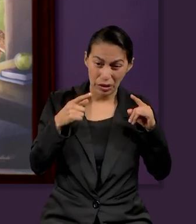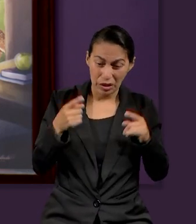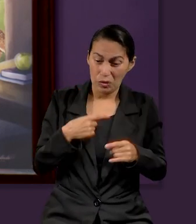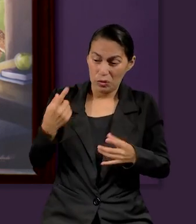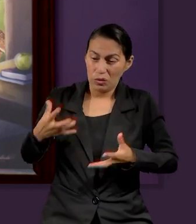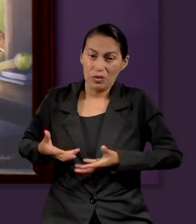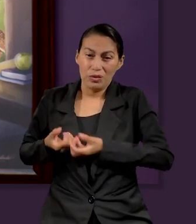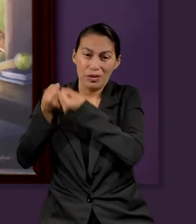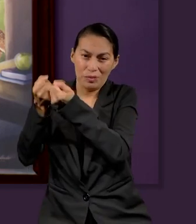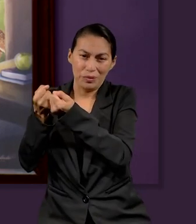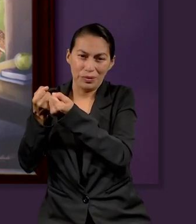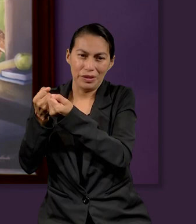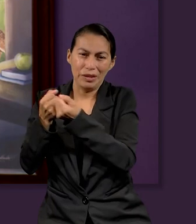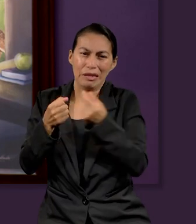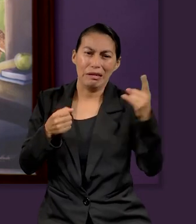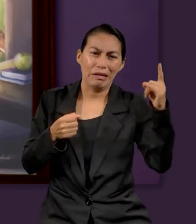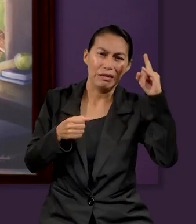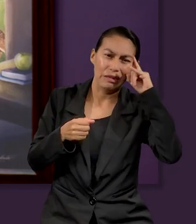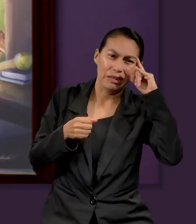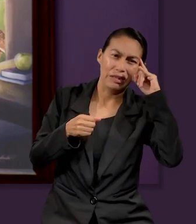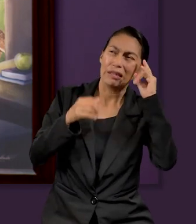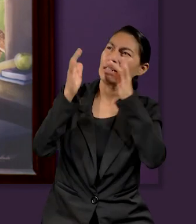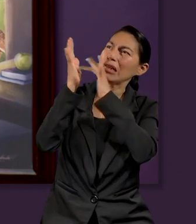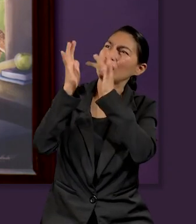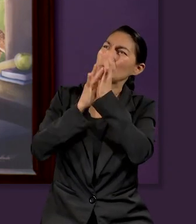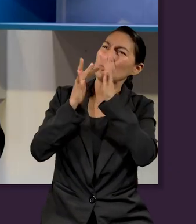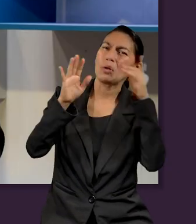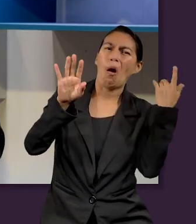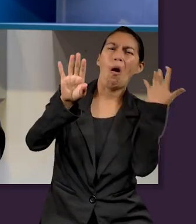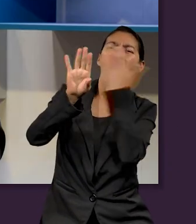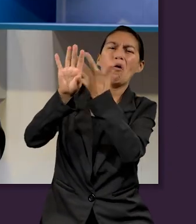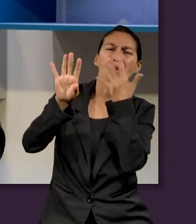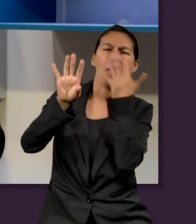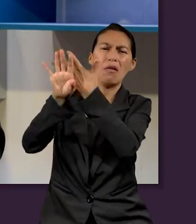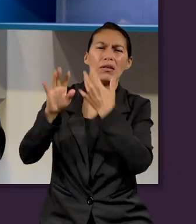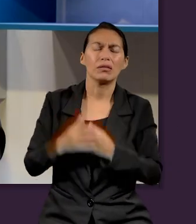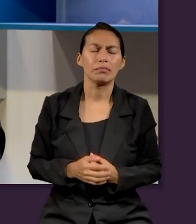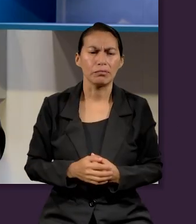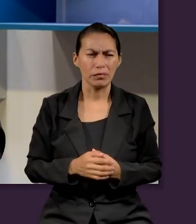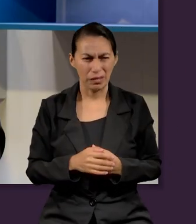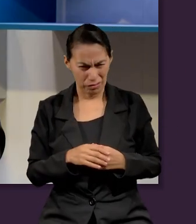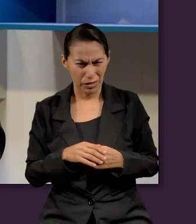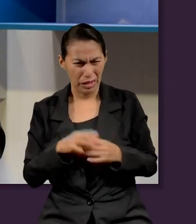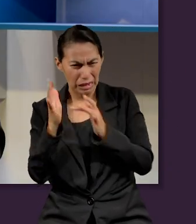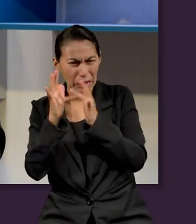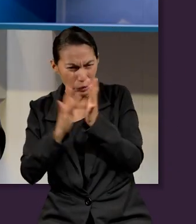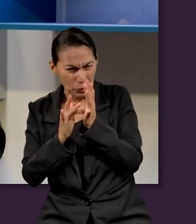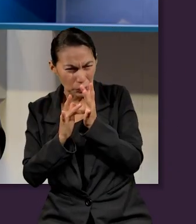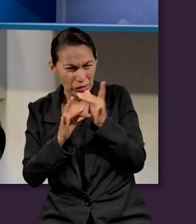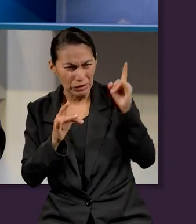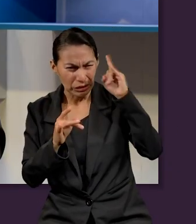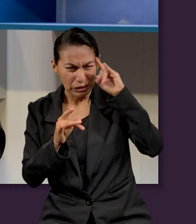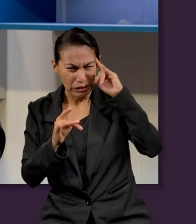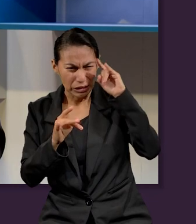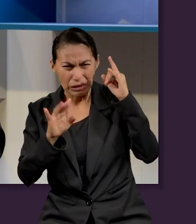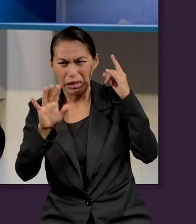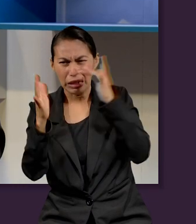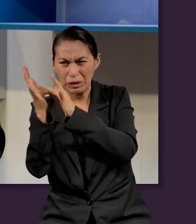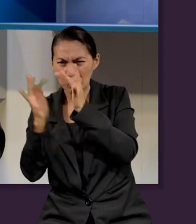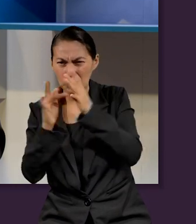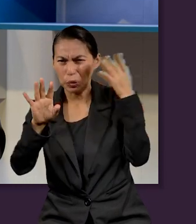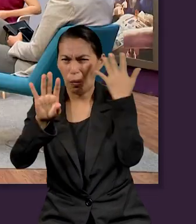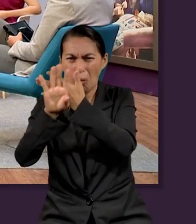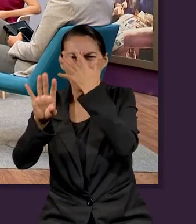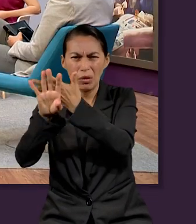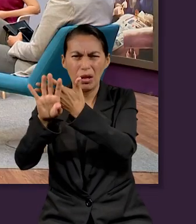ataque de Satanás es Jesús. Va contra Jesús. Va contra Jesús. Entonces, ¿qué tiene conmigo Satanás? ¿Por qué me ataca a mí